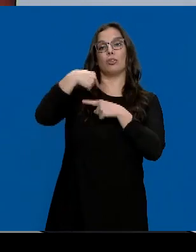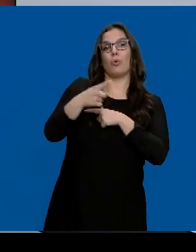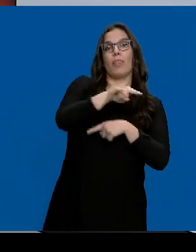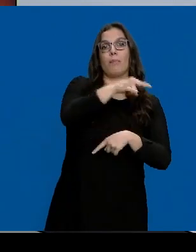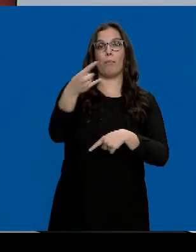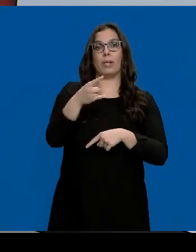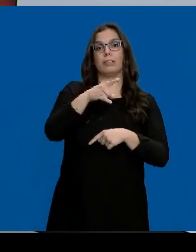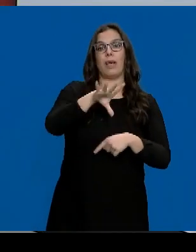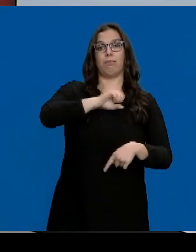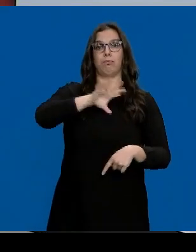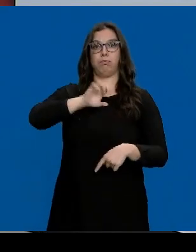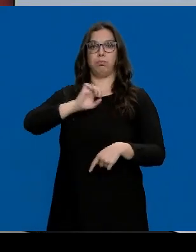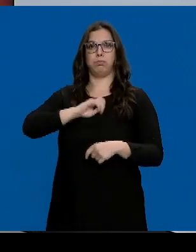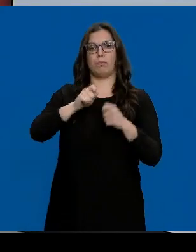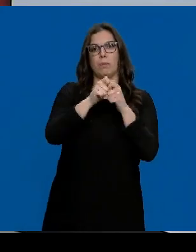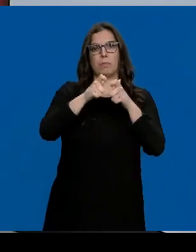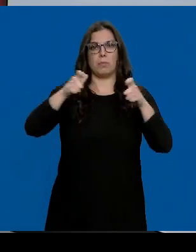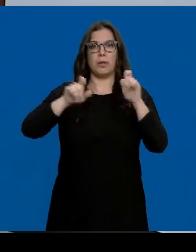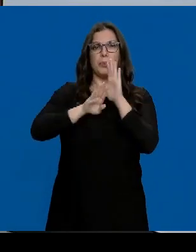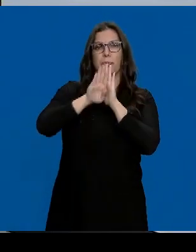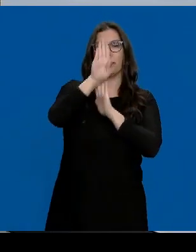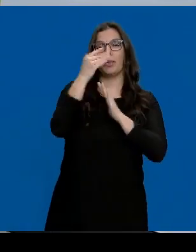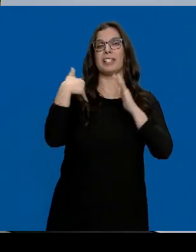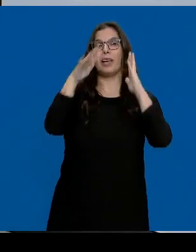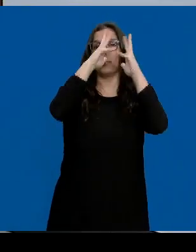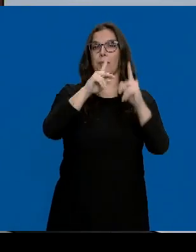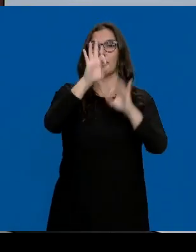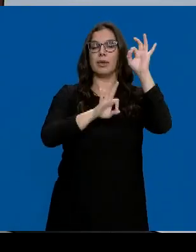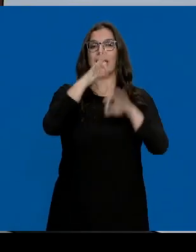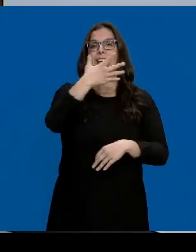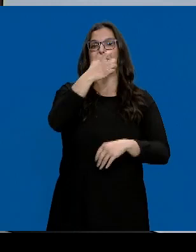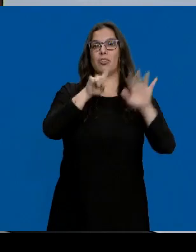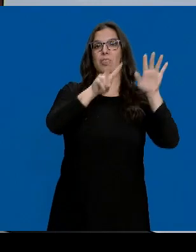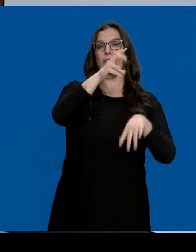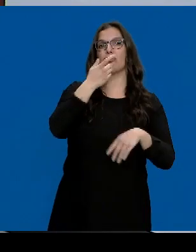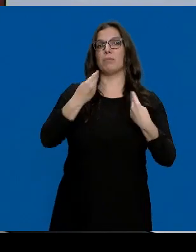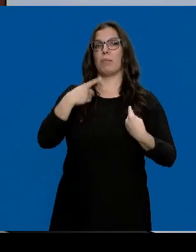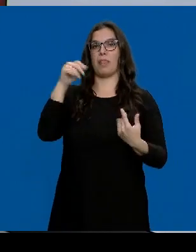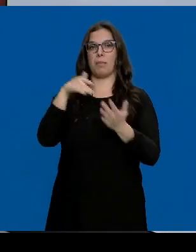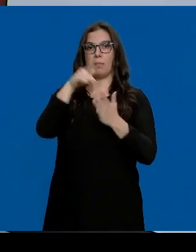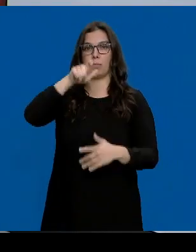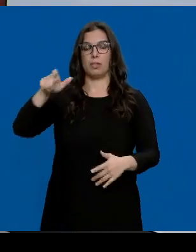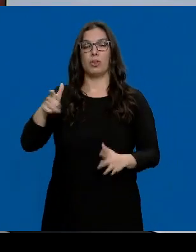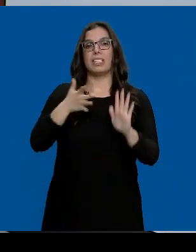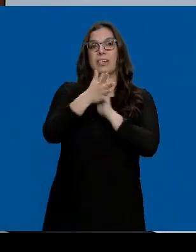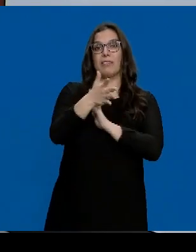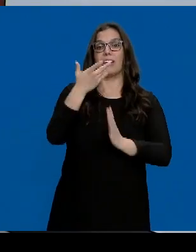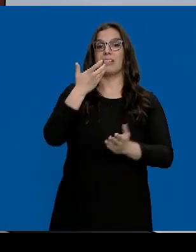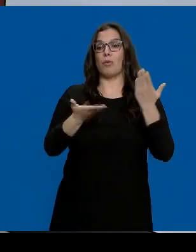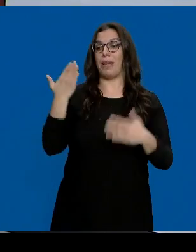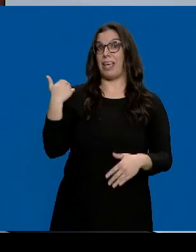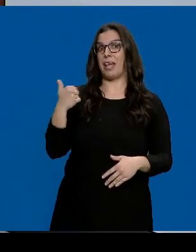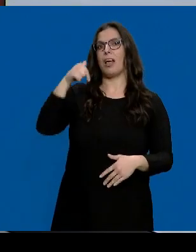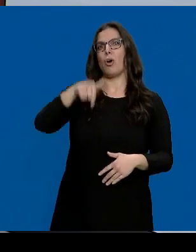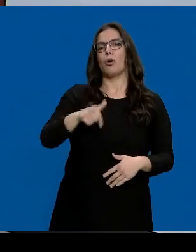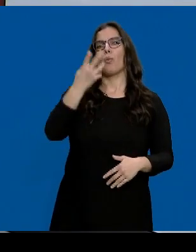COVID sigue escalando y se sitúa ya en los 562 casos por 100.000 habitantes. Son 40 casos más que ayer y,